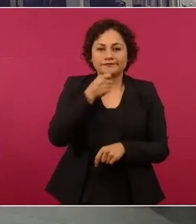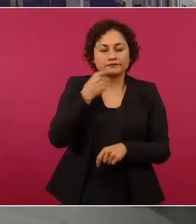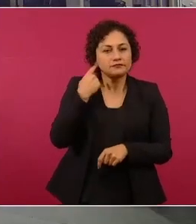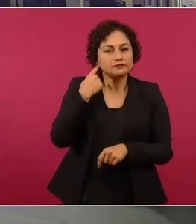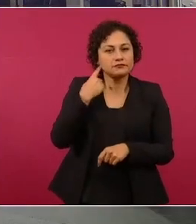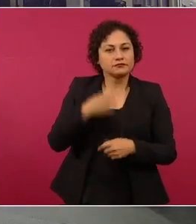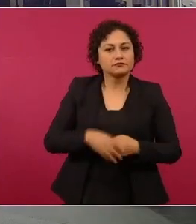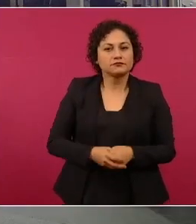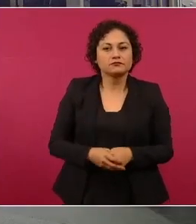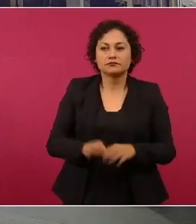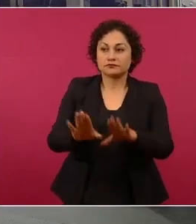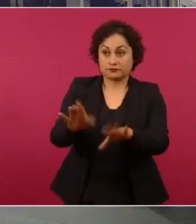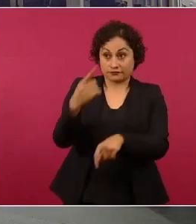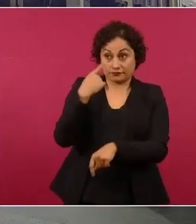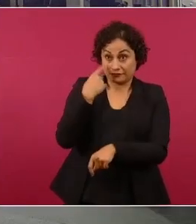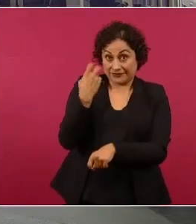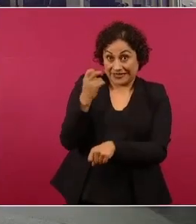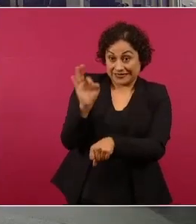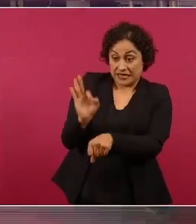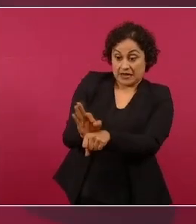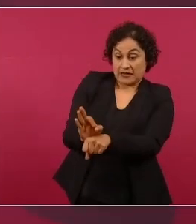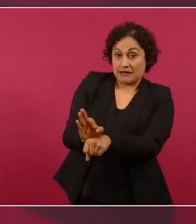No, no, no es un amparo, es una controversia.